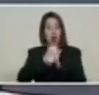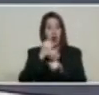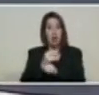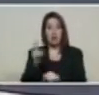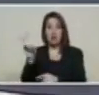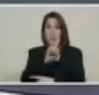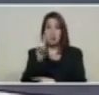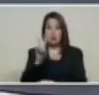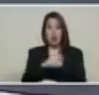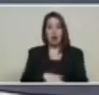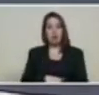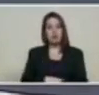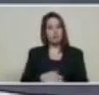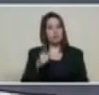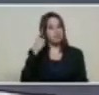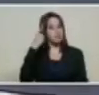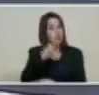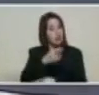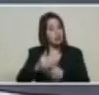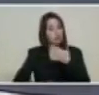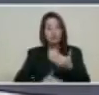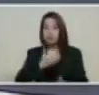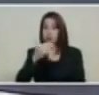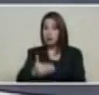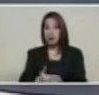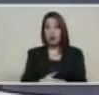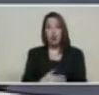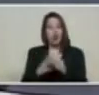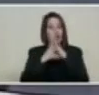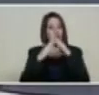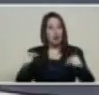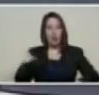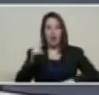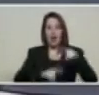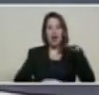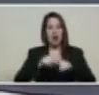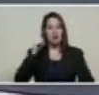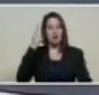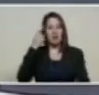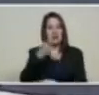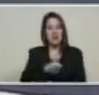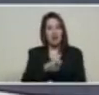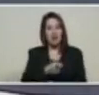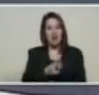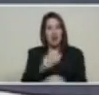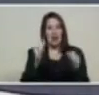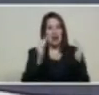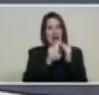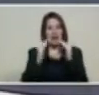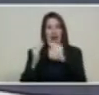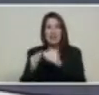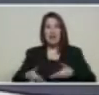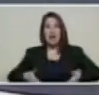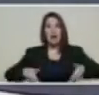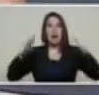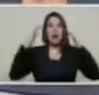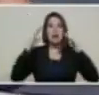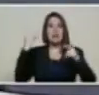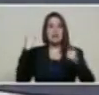procédase a realizar las transacciones de bienes inmuebles en petro